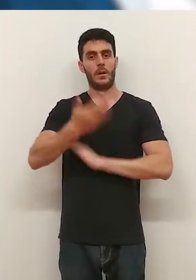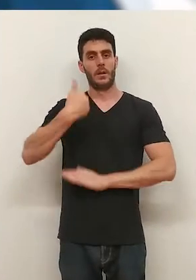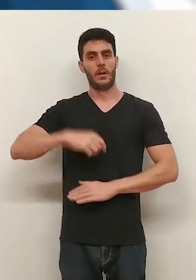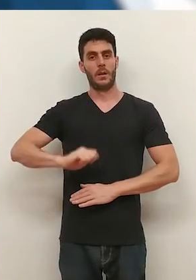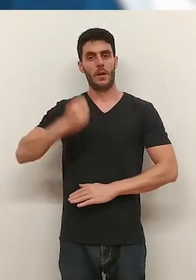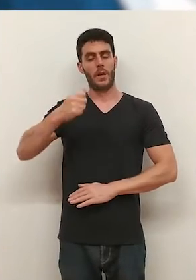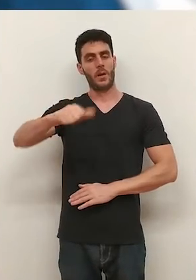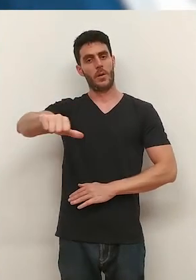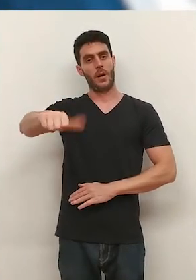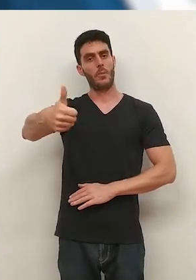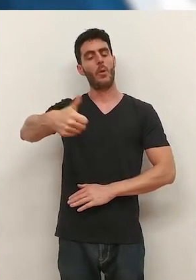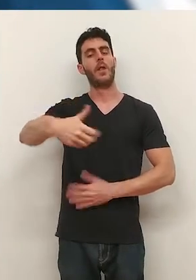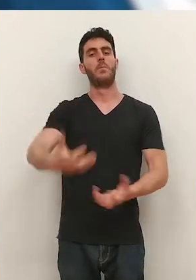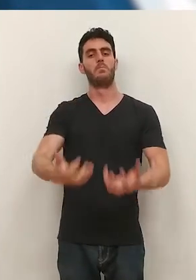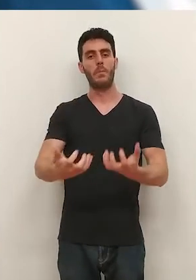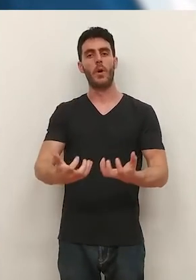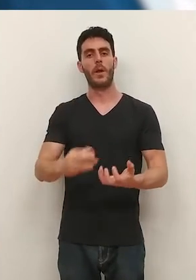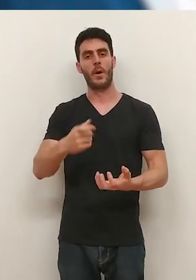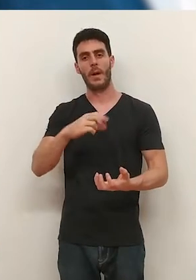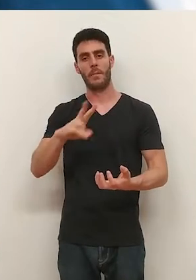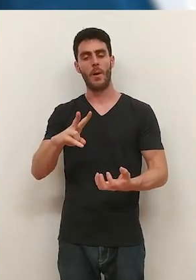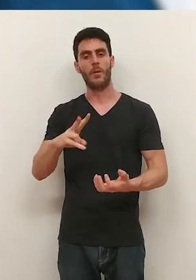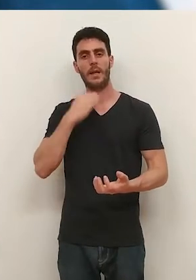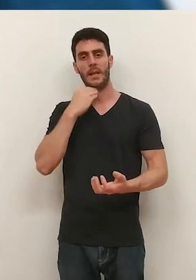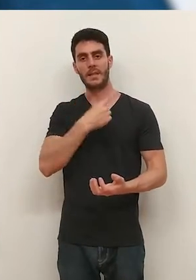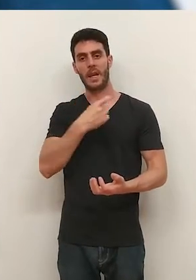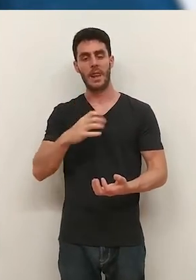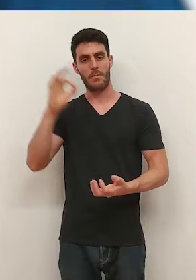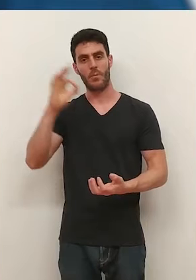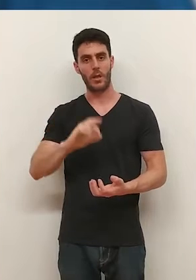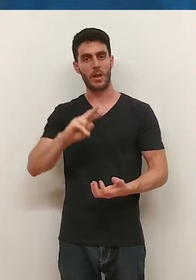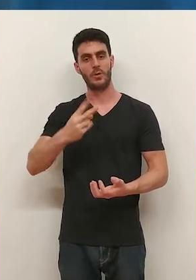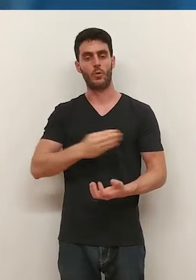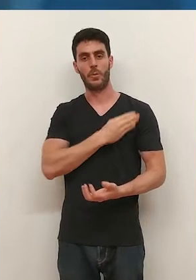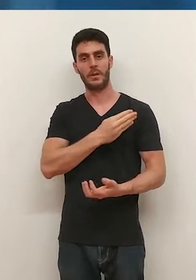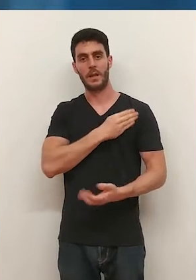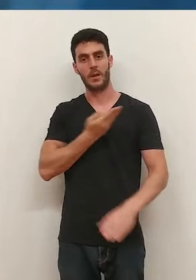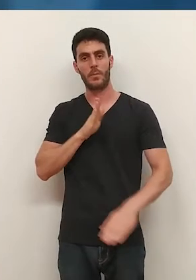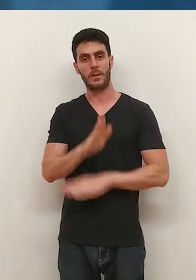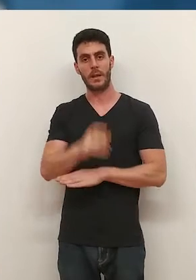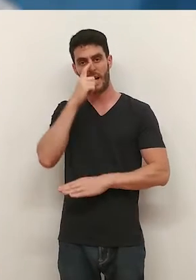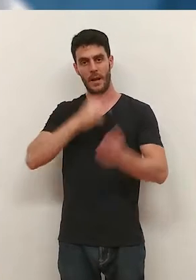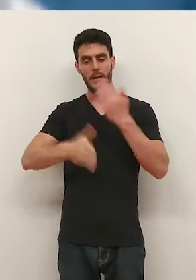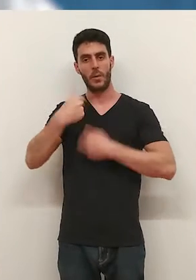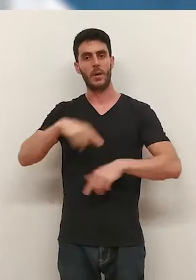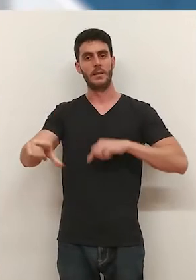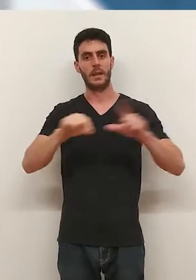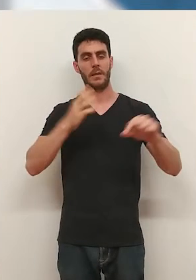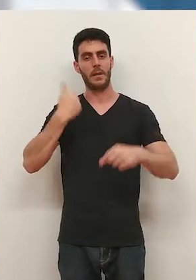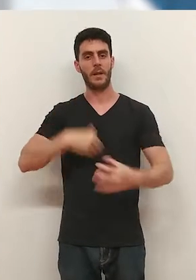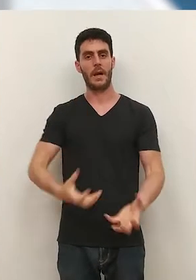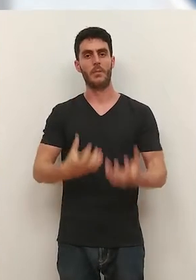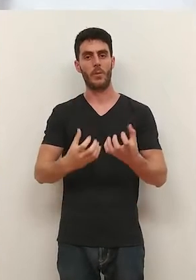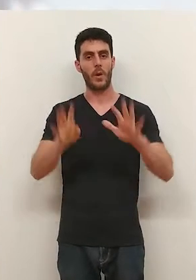Y se lo hemos contado, récord de aprobados en la EBAU. Prácticamente el 100% de los alumnos de segundo de bachillerato que se presentaron a la antigua